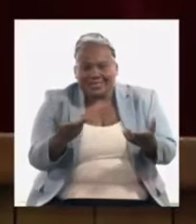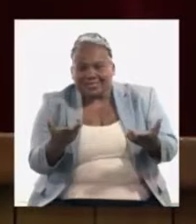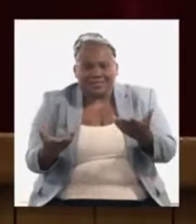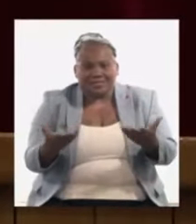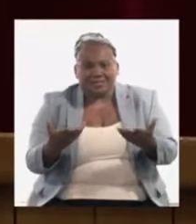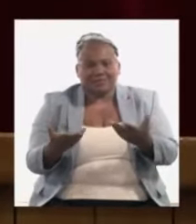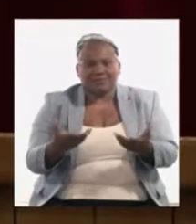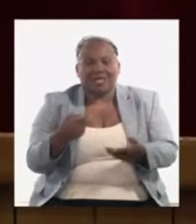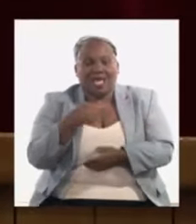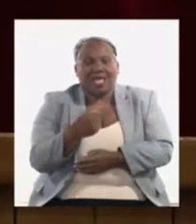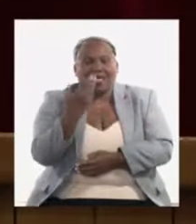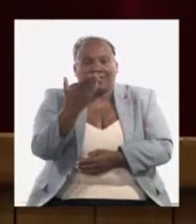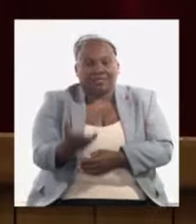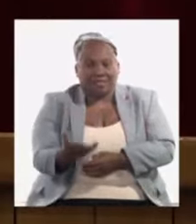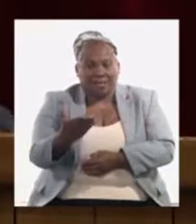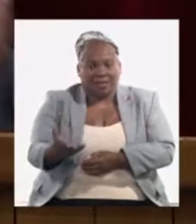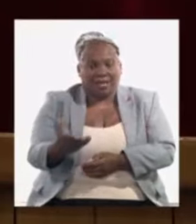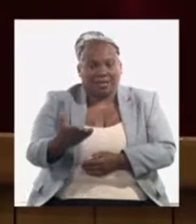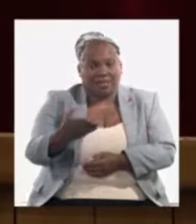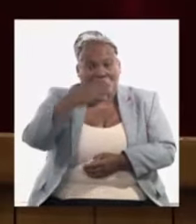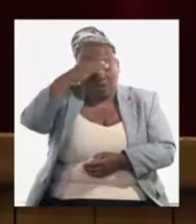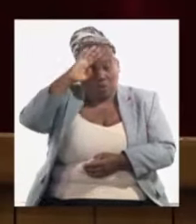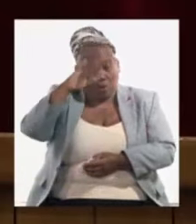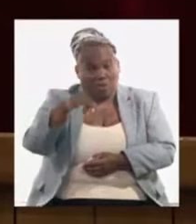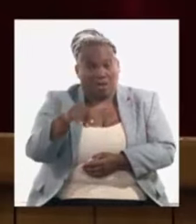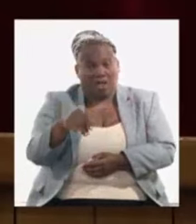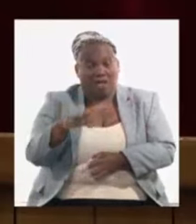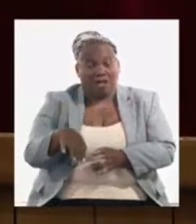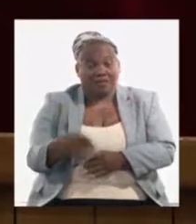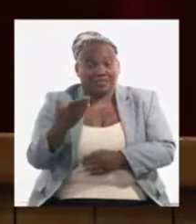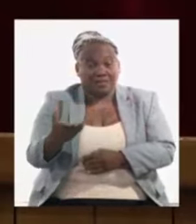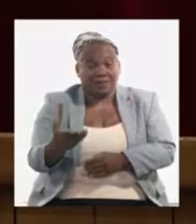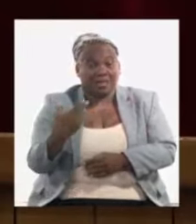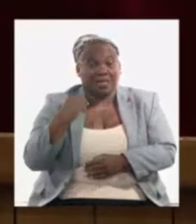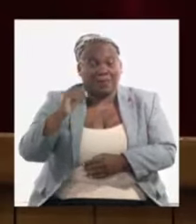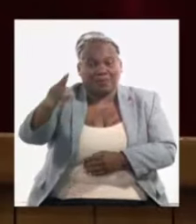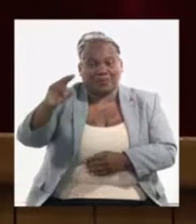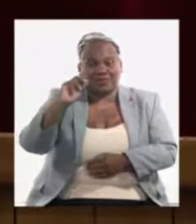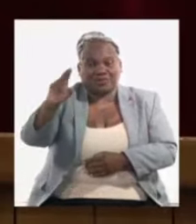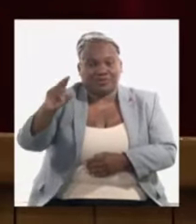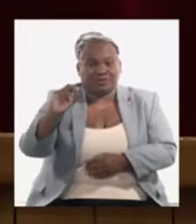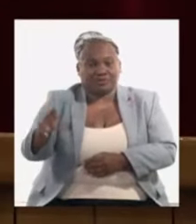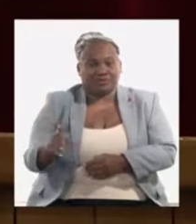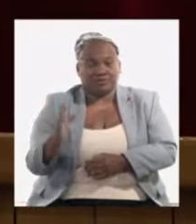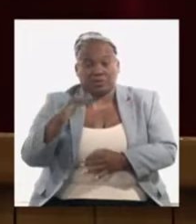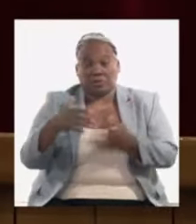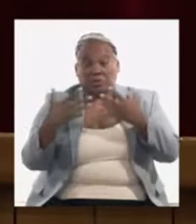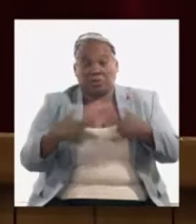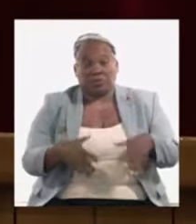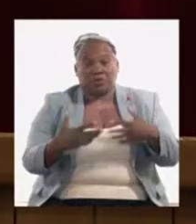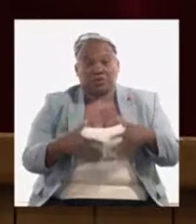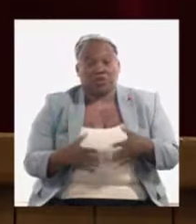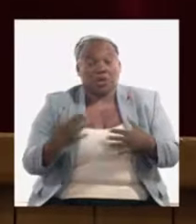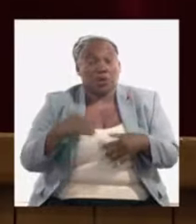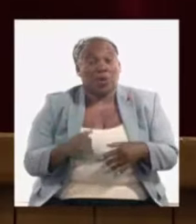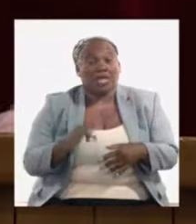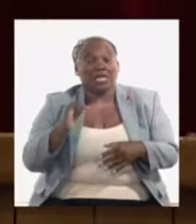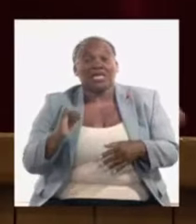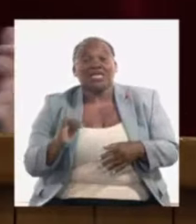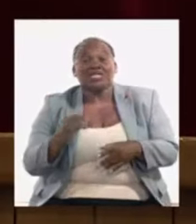que hay demanda en el mercado para ellas que hay demanda a veces incluso de exportación y que no están produciendo porque no tenemos los insumos